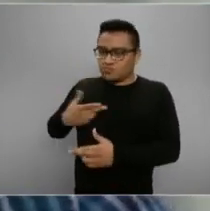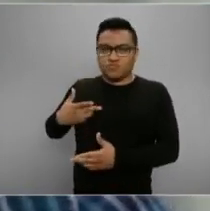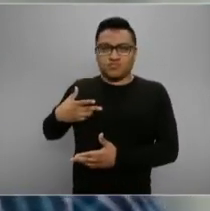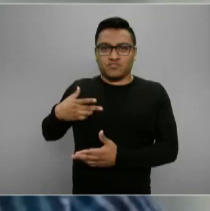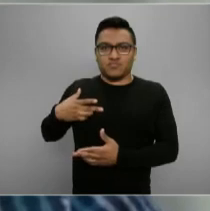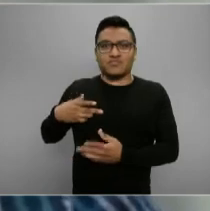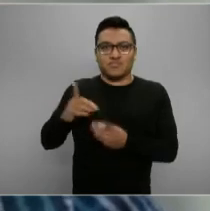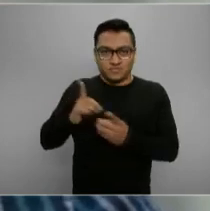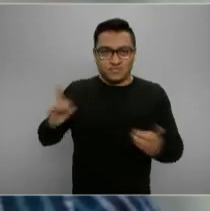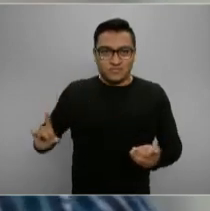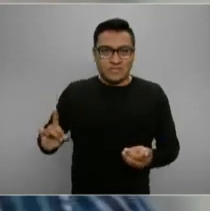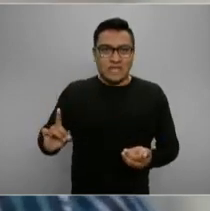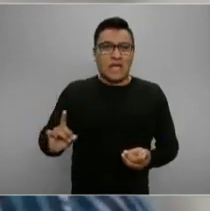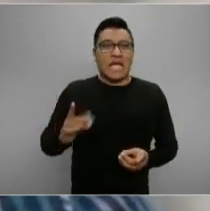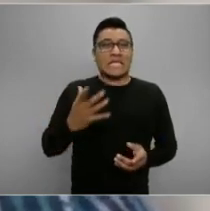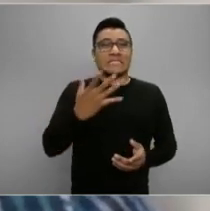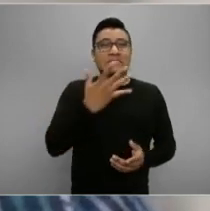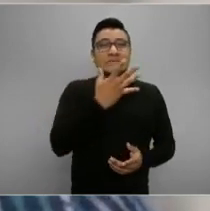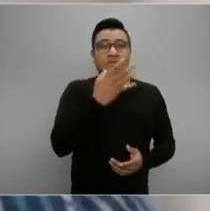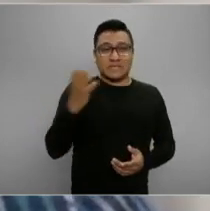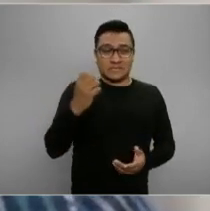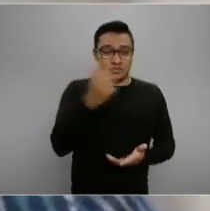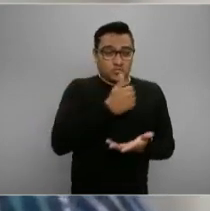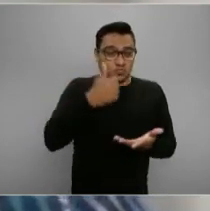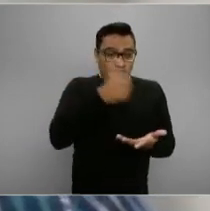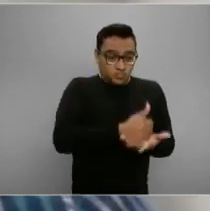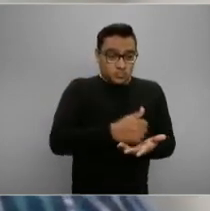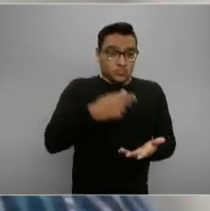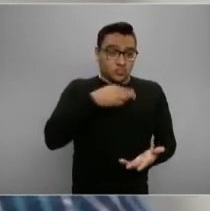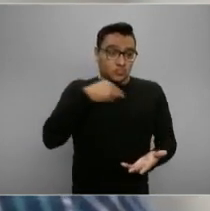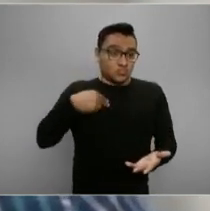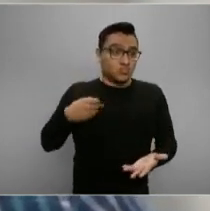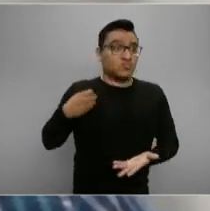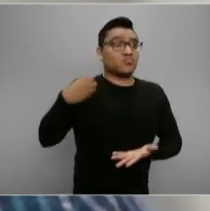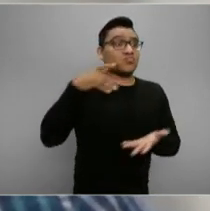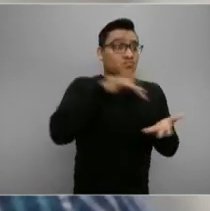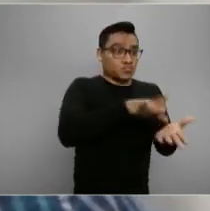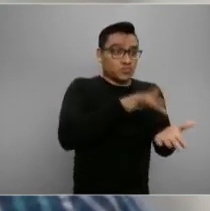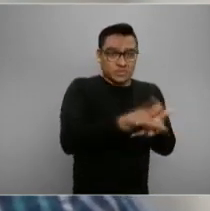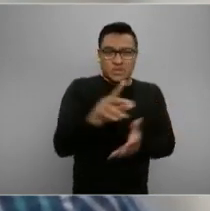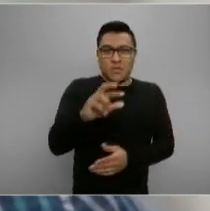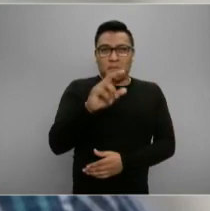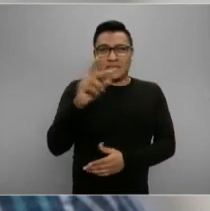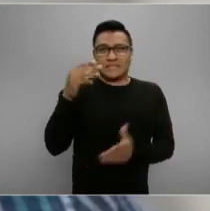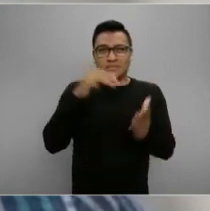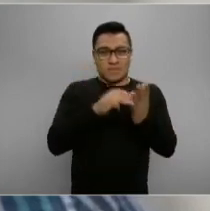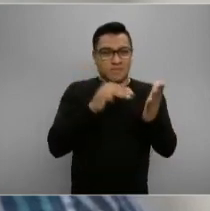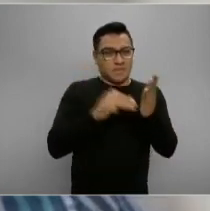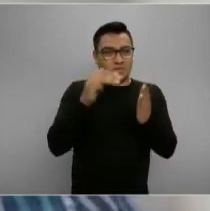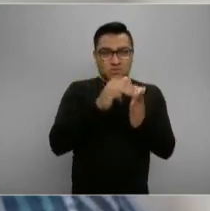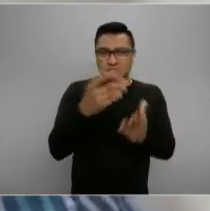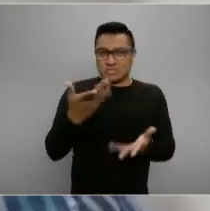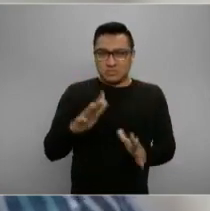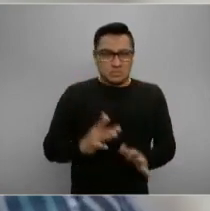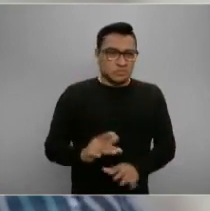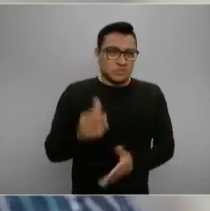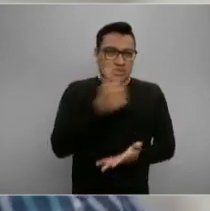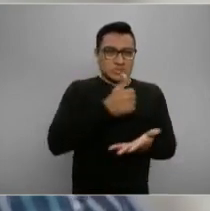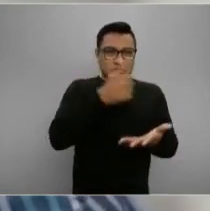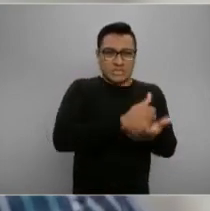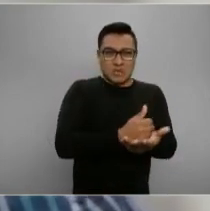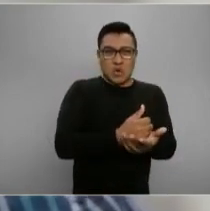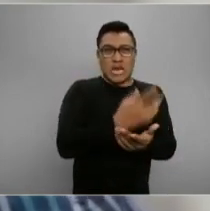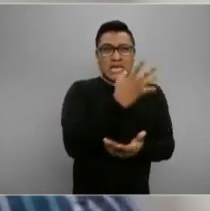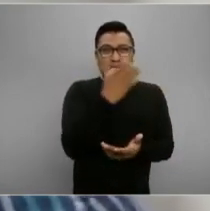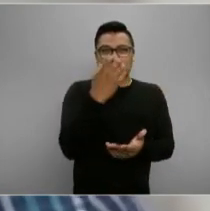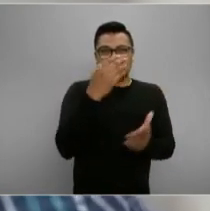ciudades a nivel nacional con esta ampliación a 25 mil millones de pesos, esto quiere decir una bolsa promedio por ciudad de 500